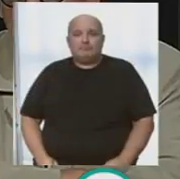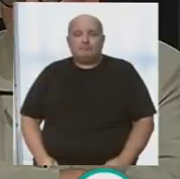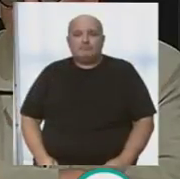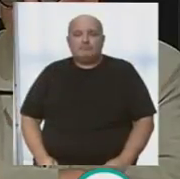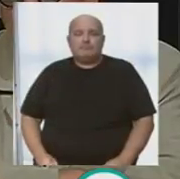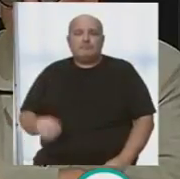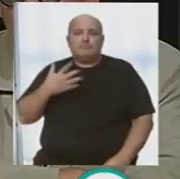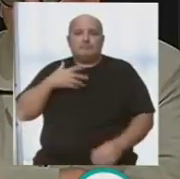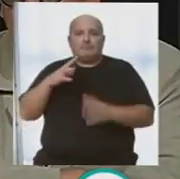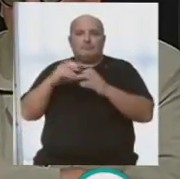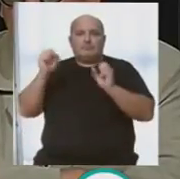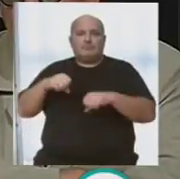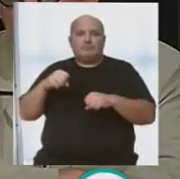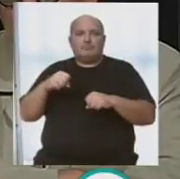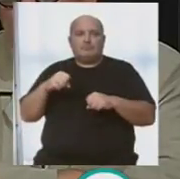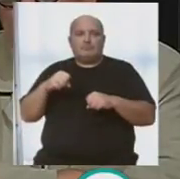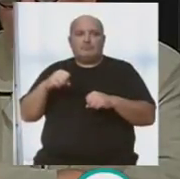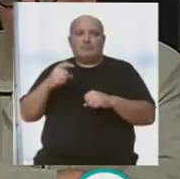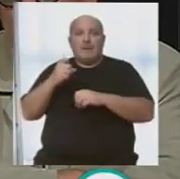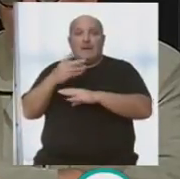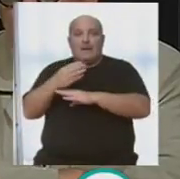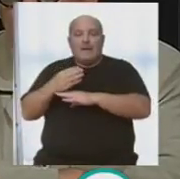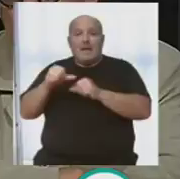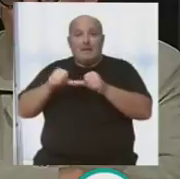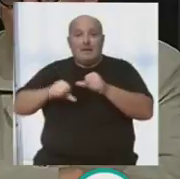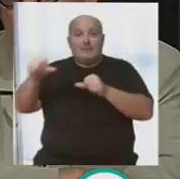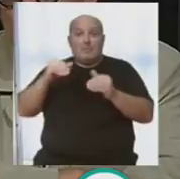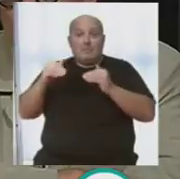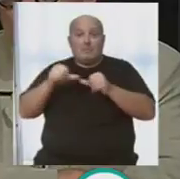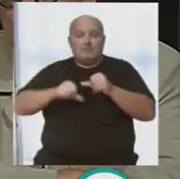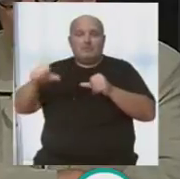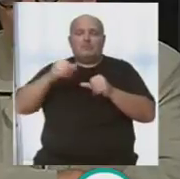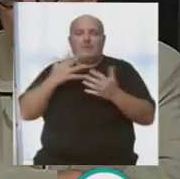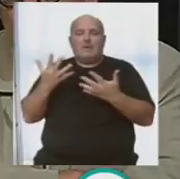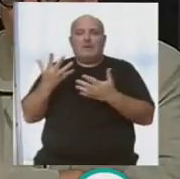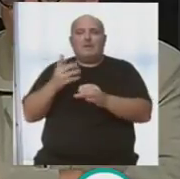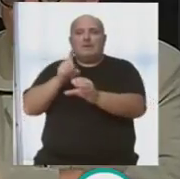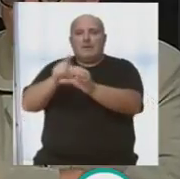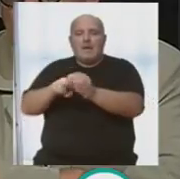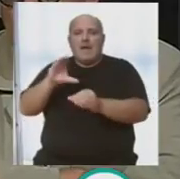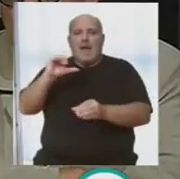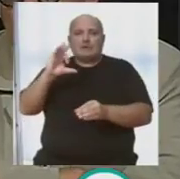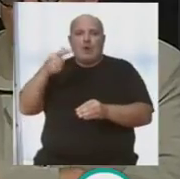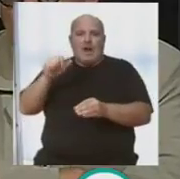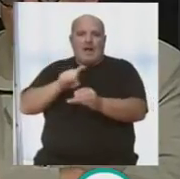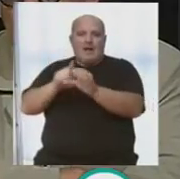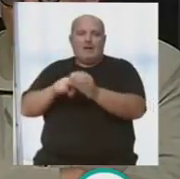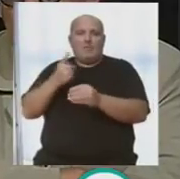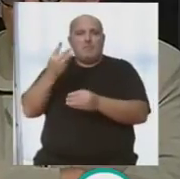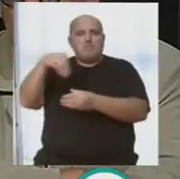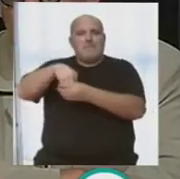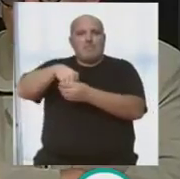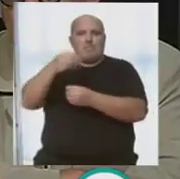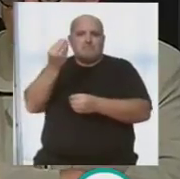hemos decidido que el Cañón, a partir de este momento, se integra en Ascoga como un